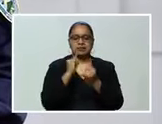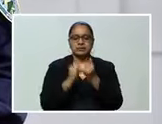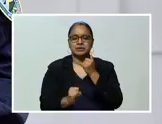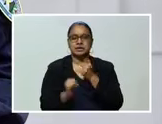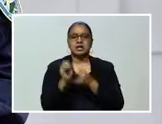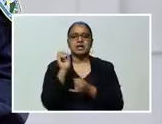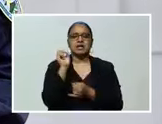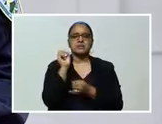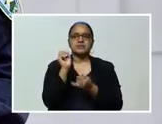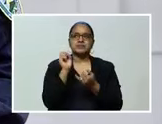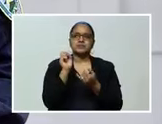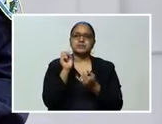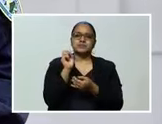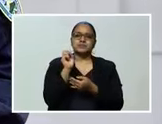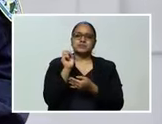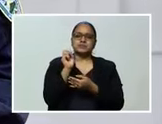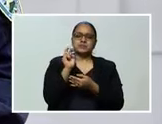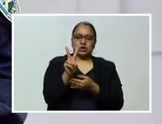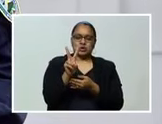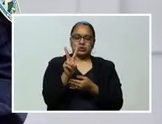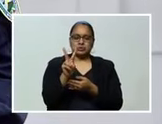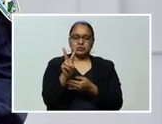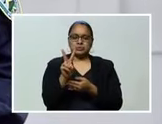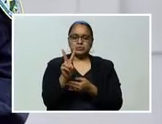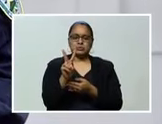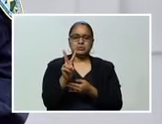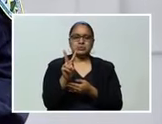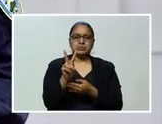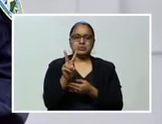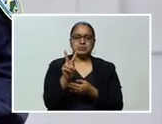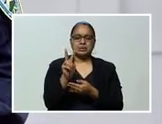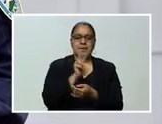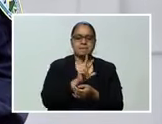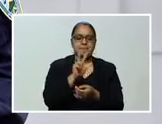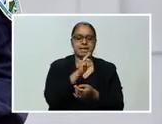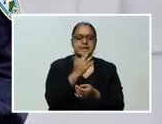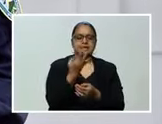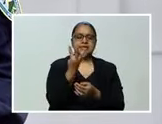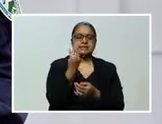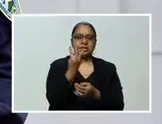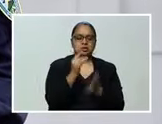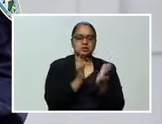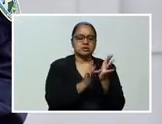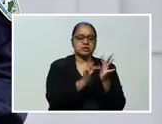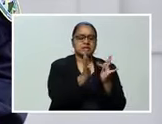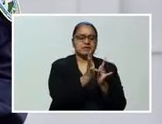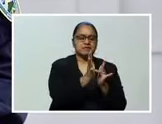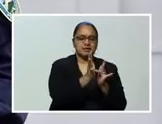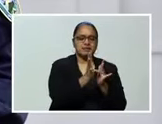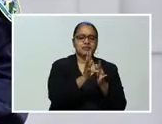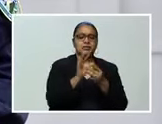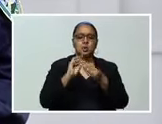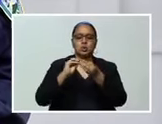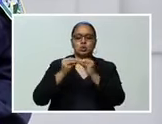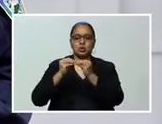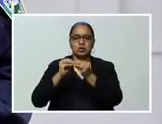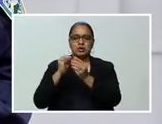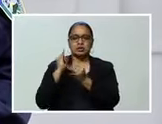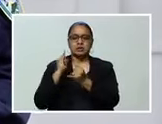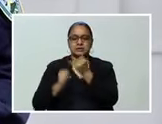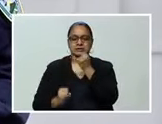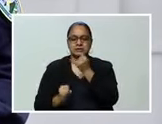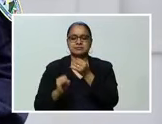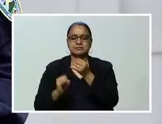pasaporte o carnet de residente, el 2. Martes 14 de abril, terminación de identidad,